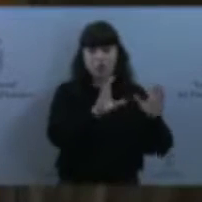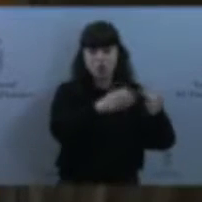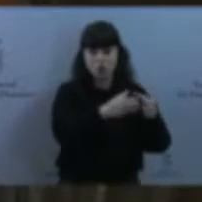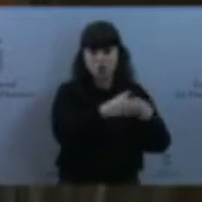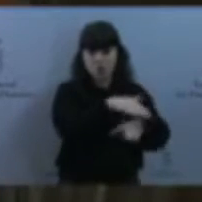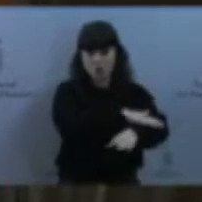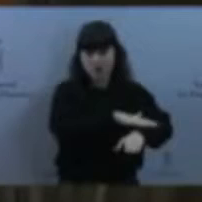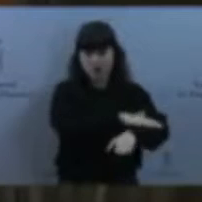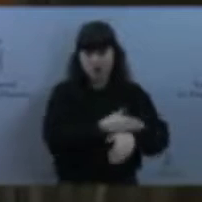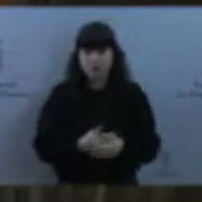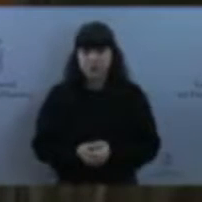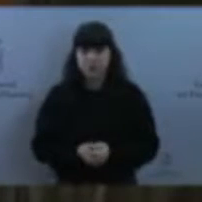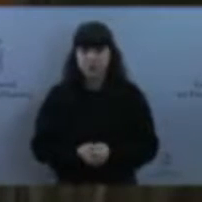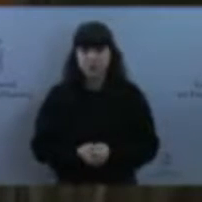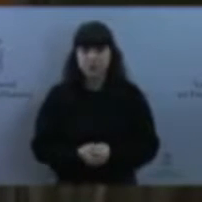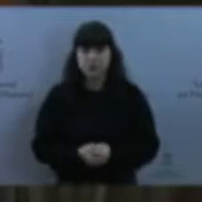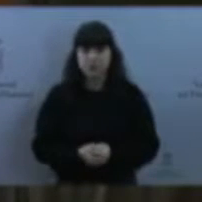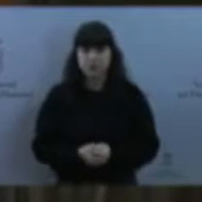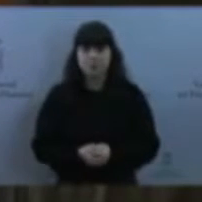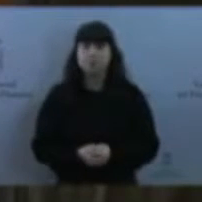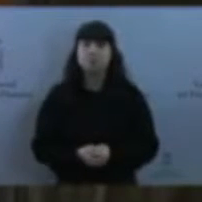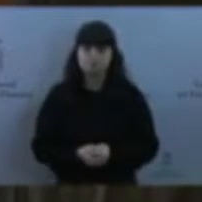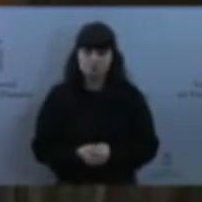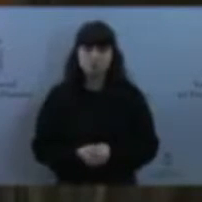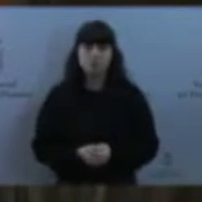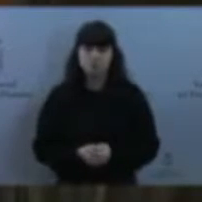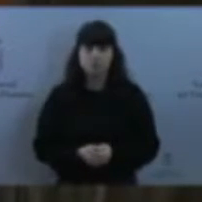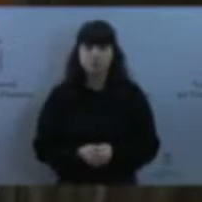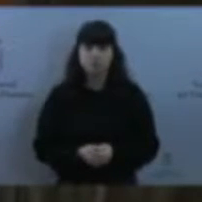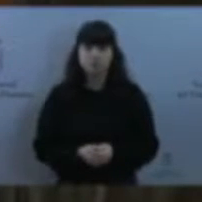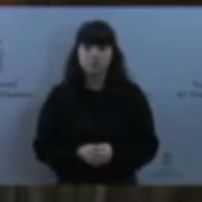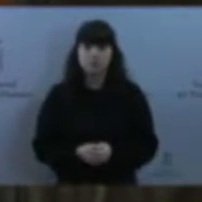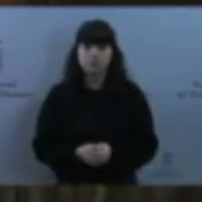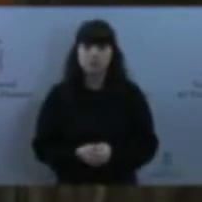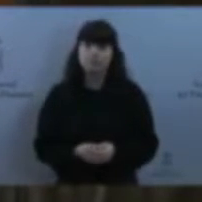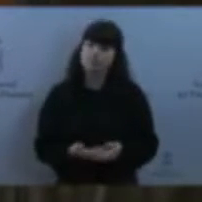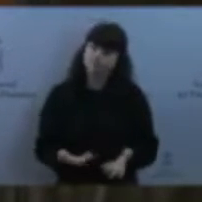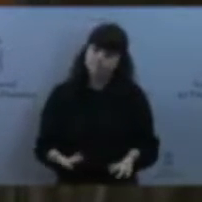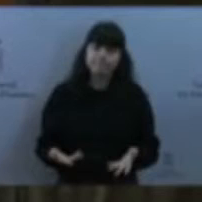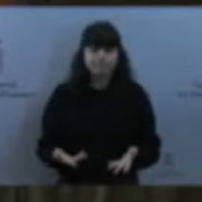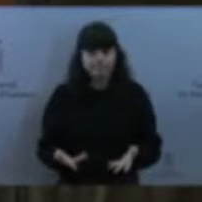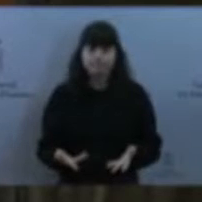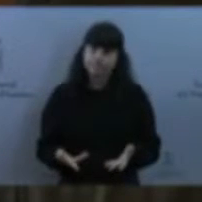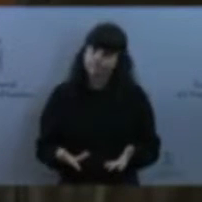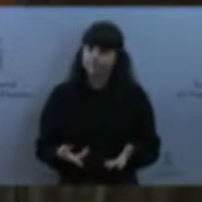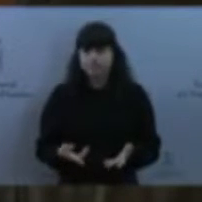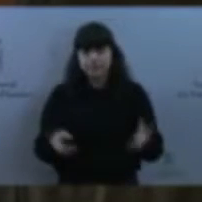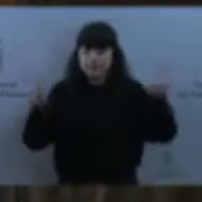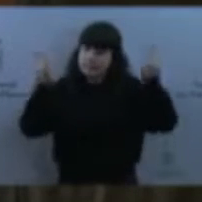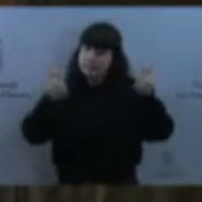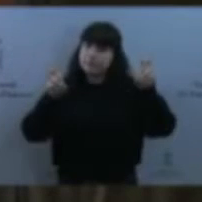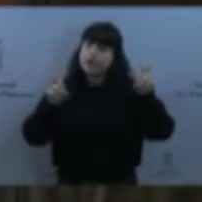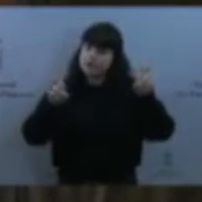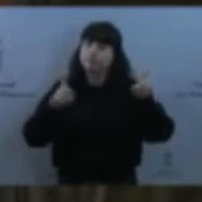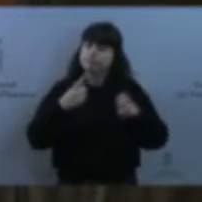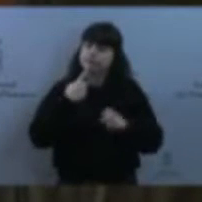Sí, es un asunto complejo y sobre el que hay que probablemente tomar